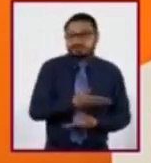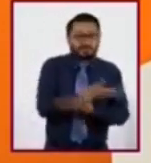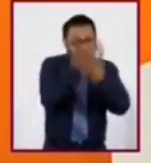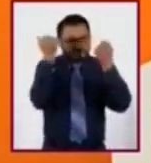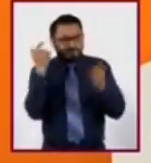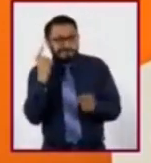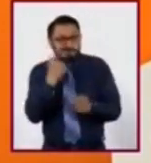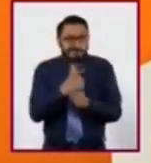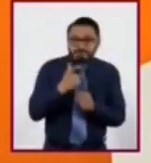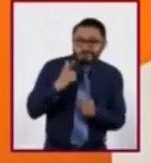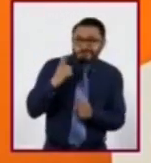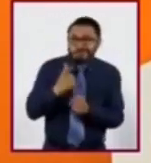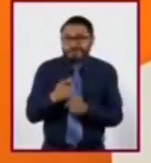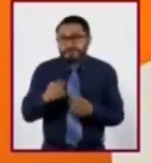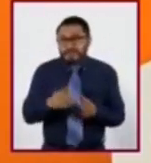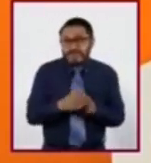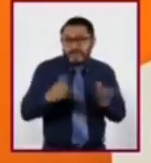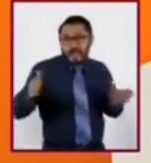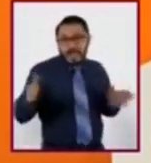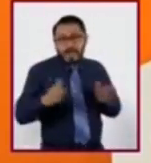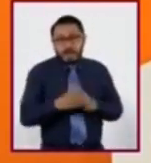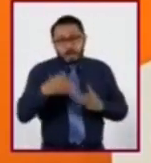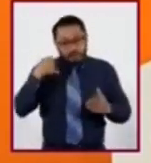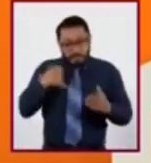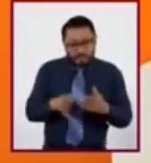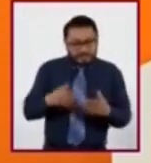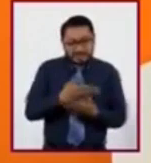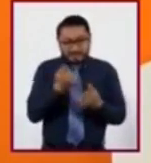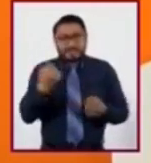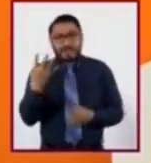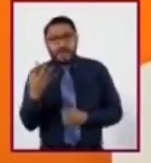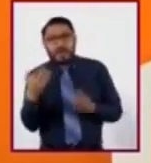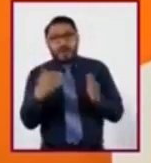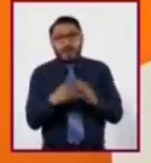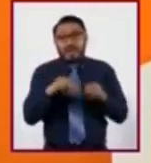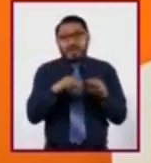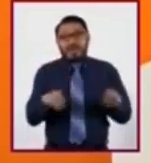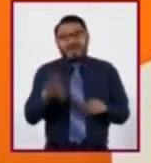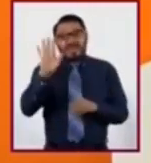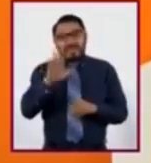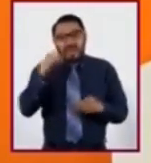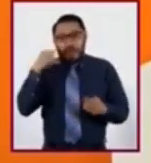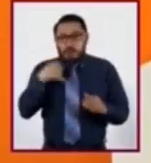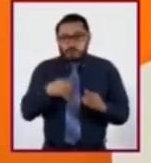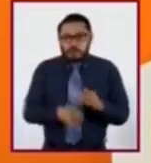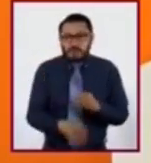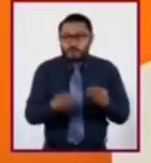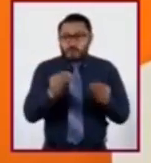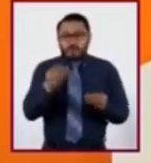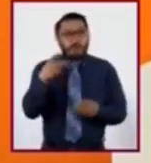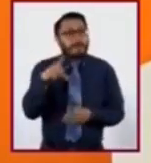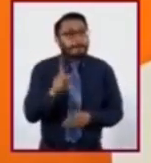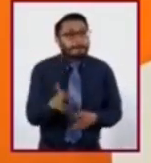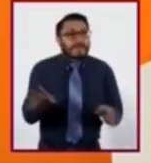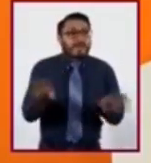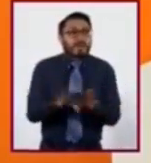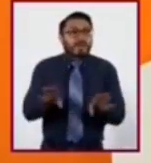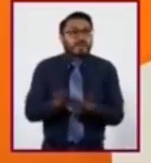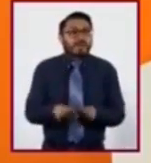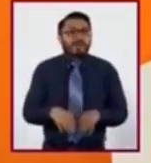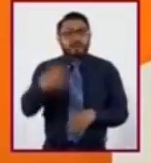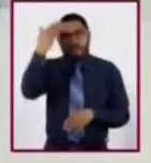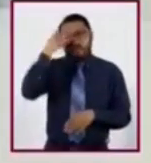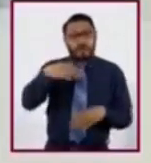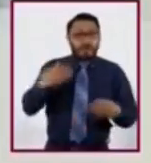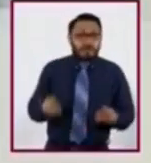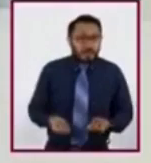distancias o las longitudes. 4,000 metros suena a mucha profundidad, pero ¿cómo puedo saber cuánto